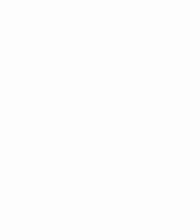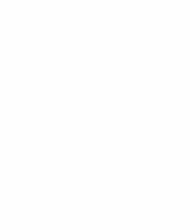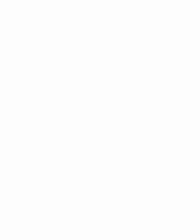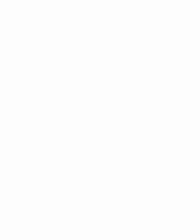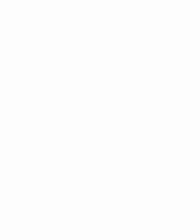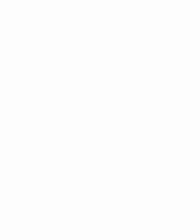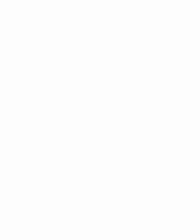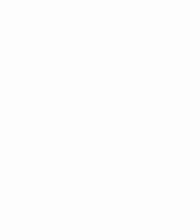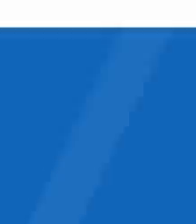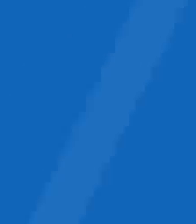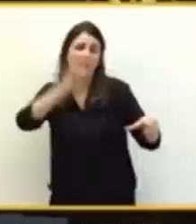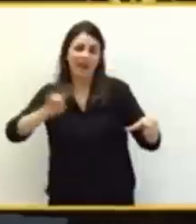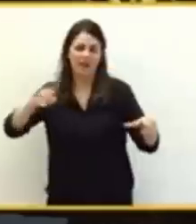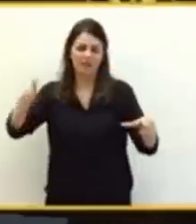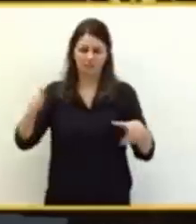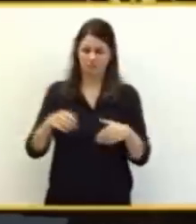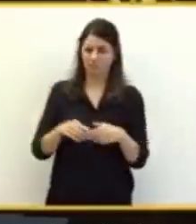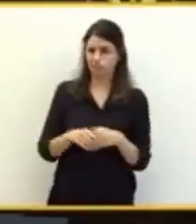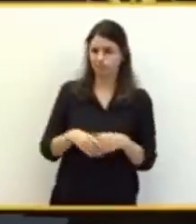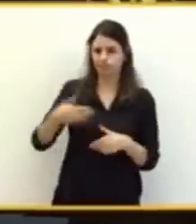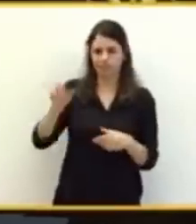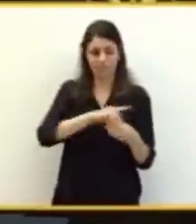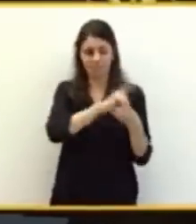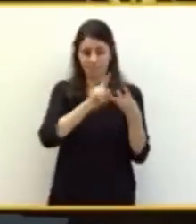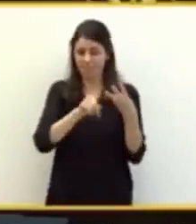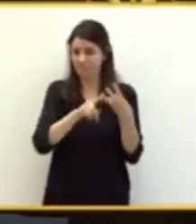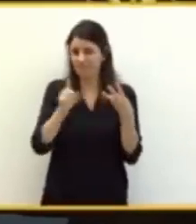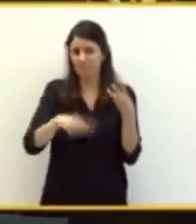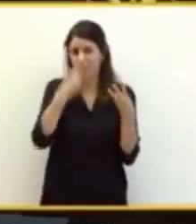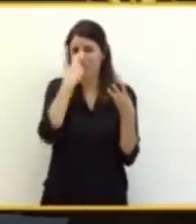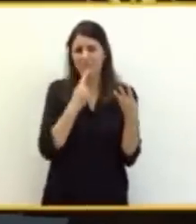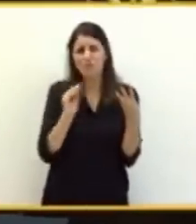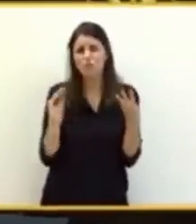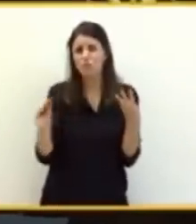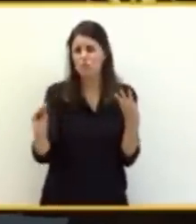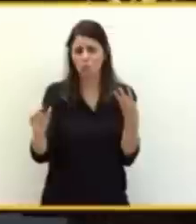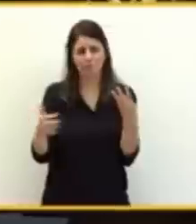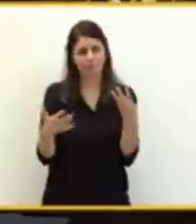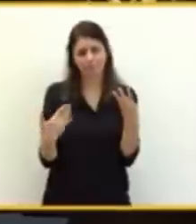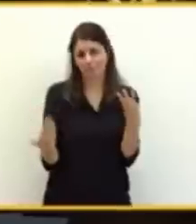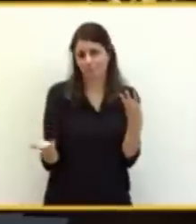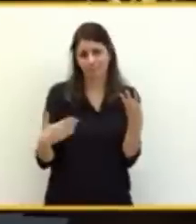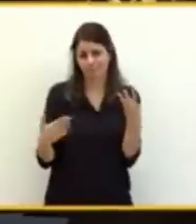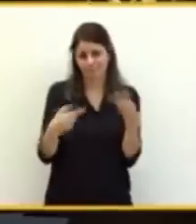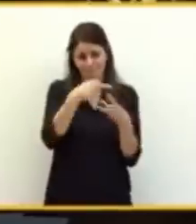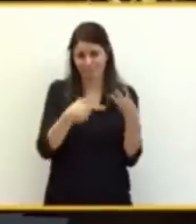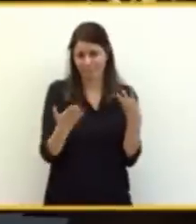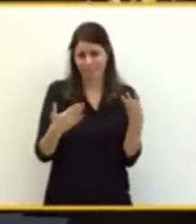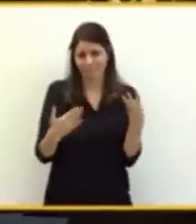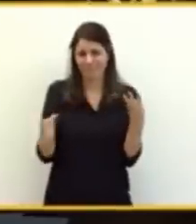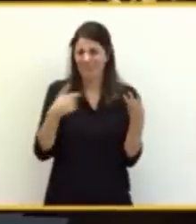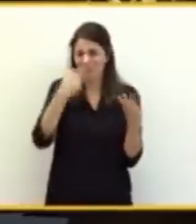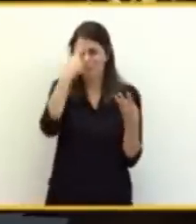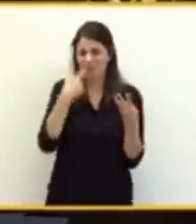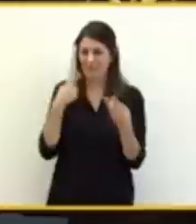Y la tercera, su propio perfil, señor Feijó, porque al fin y al cabo, por mucho voto de confianza que se le quisiera conceder a usted,